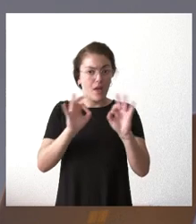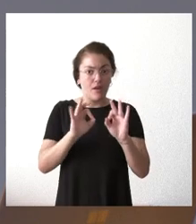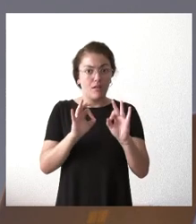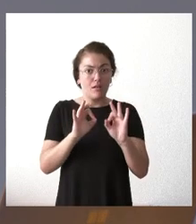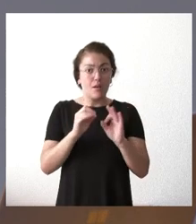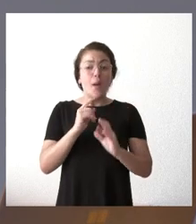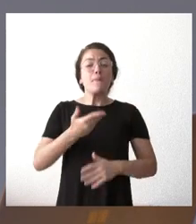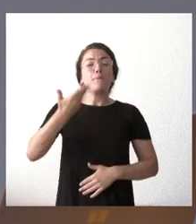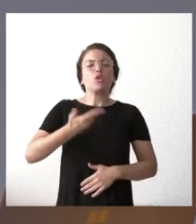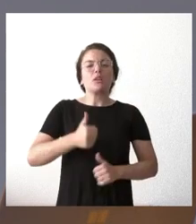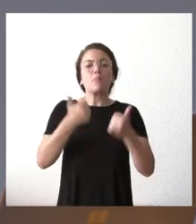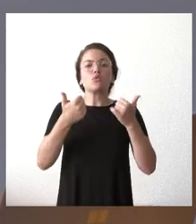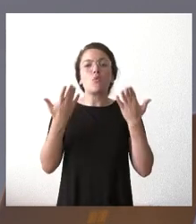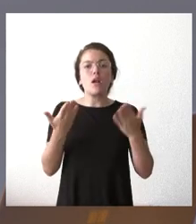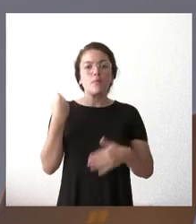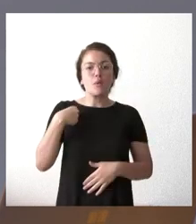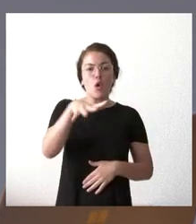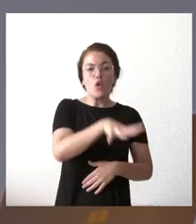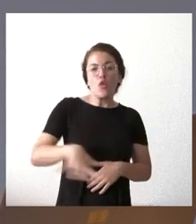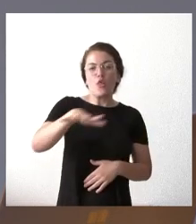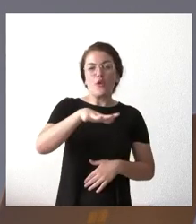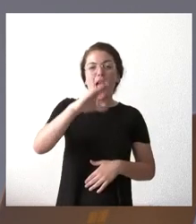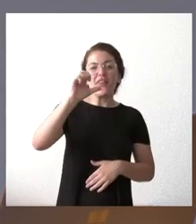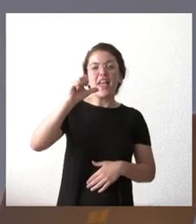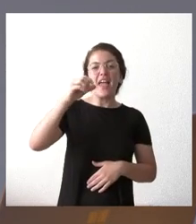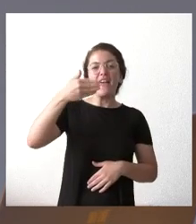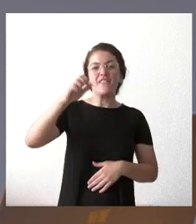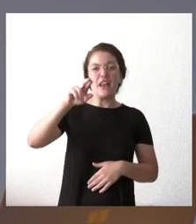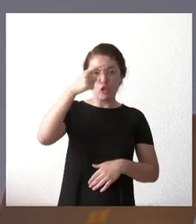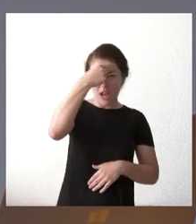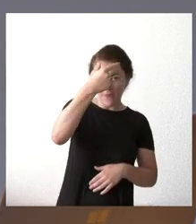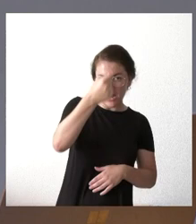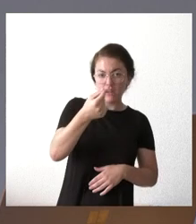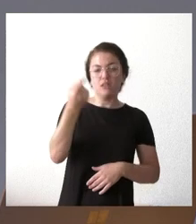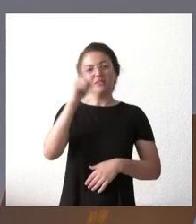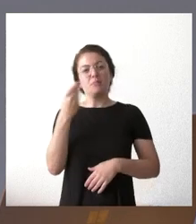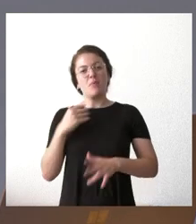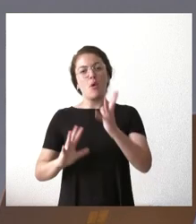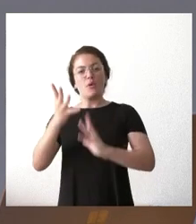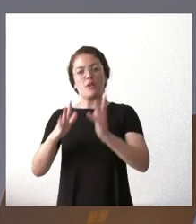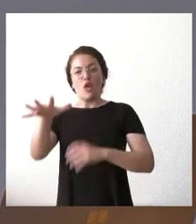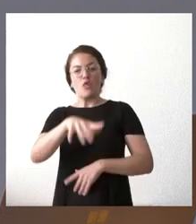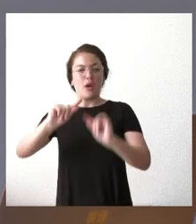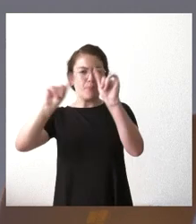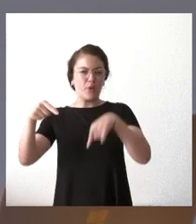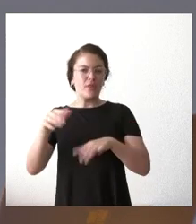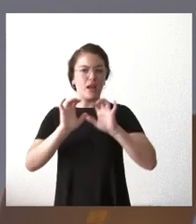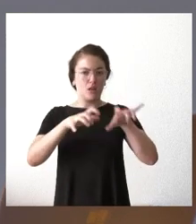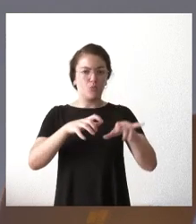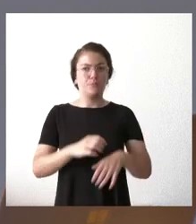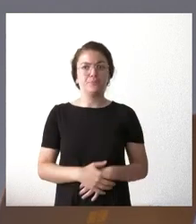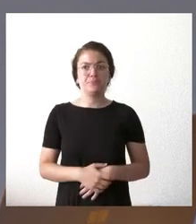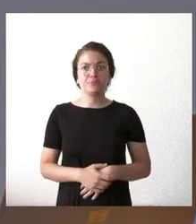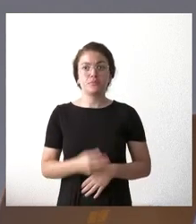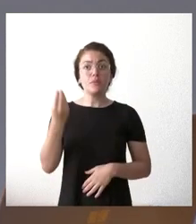eran el incendio de Cedreros-Hoyo de Pinares en Ávila y unos incendios que hay en la provincia de León. Respecto a este